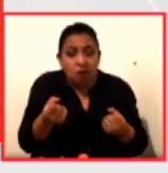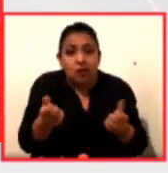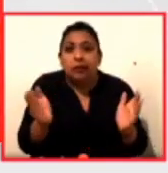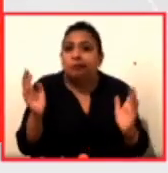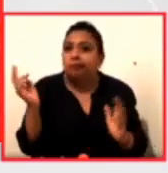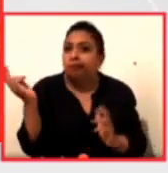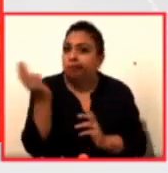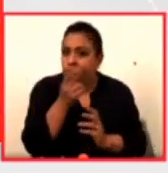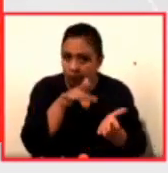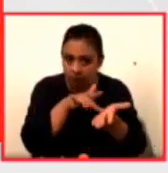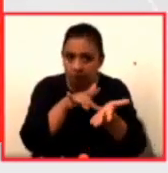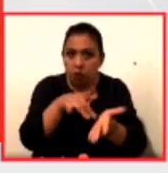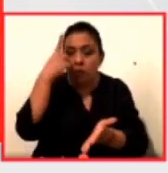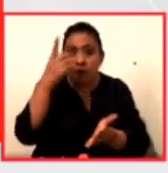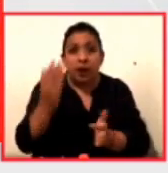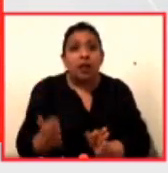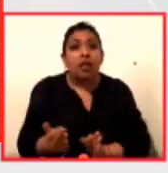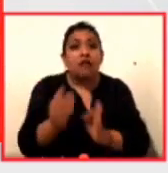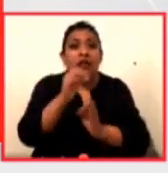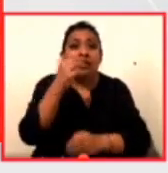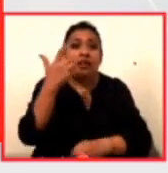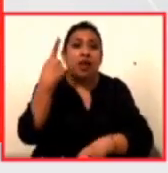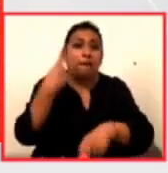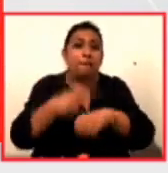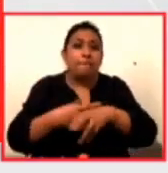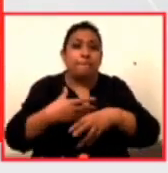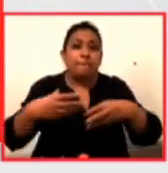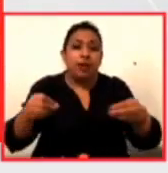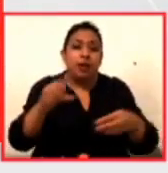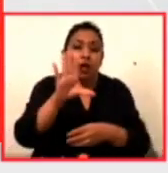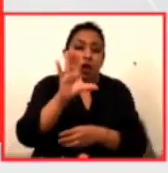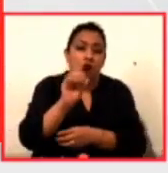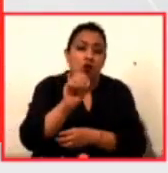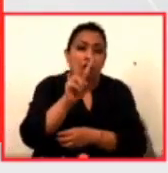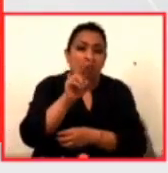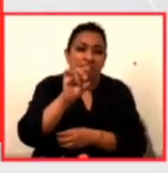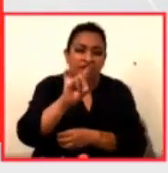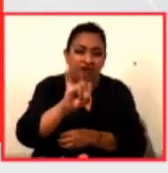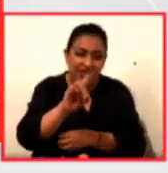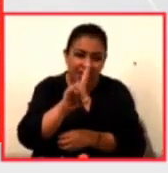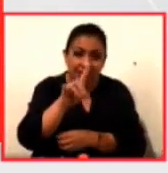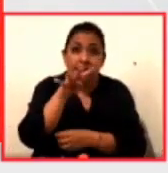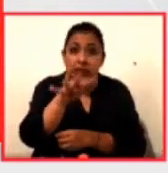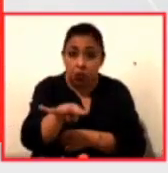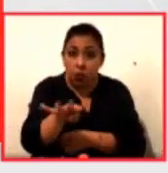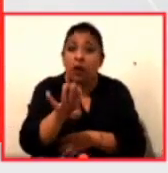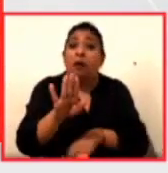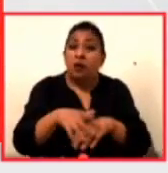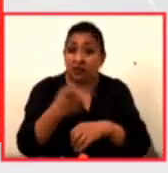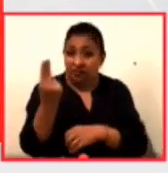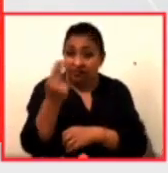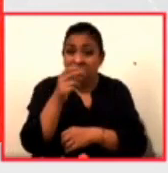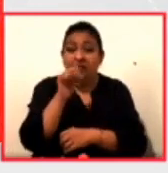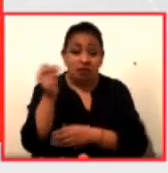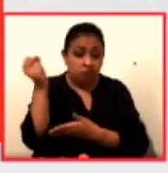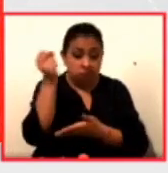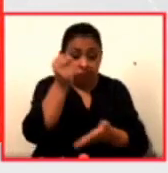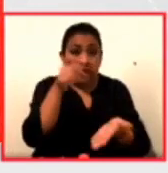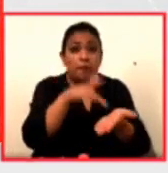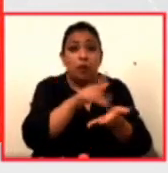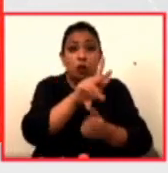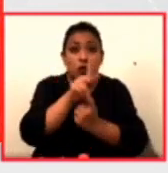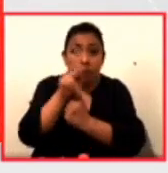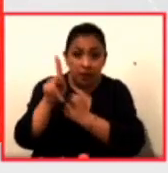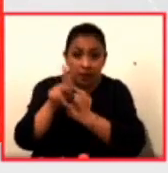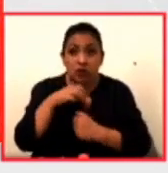enfrentar esta epidemia del COVID-19 entonces si es necesaria la aportación de muchas naciones y por ello también Ruth Guiberin quien